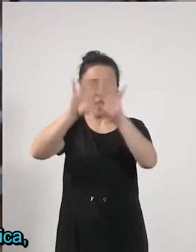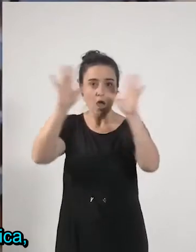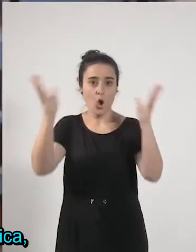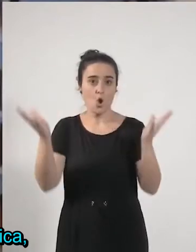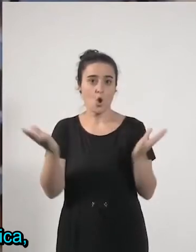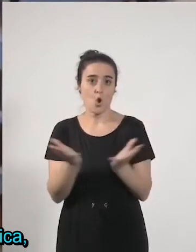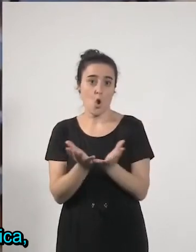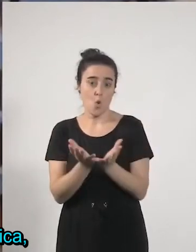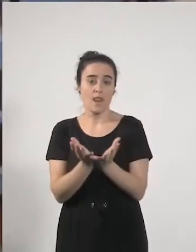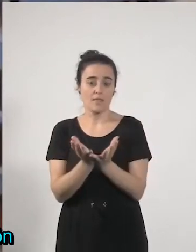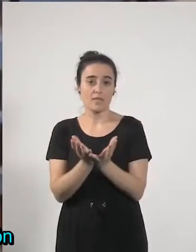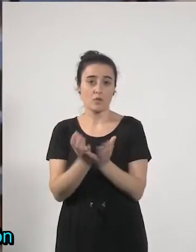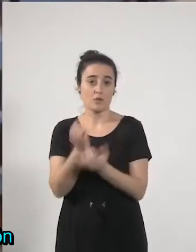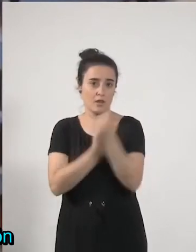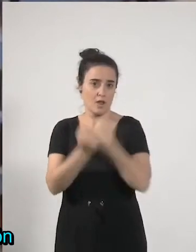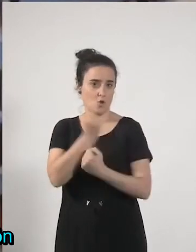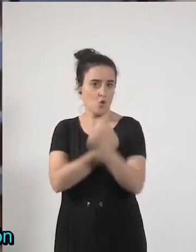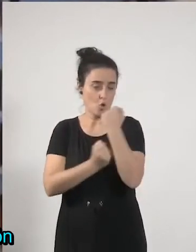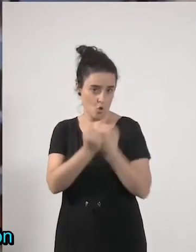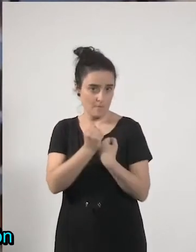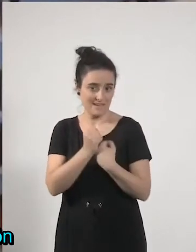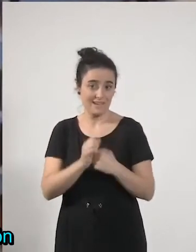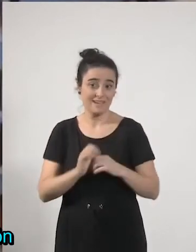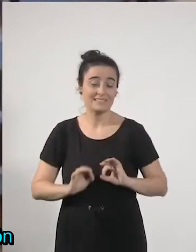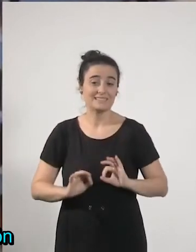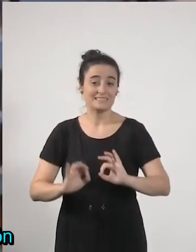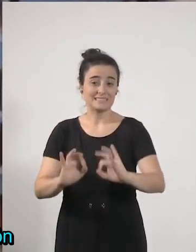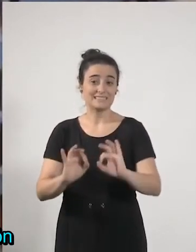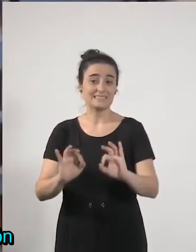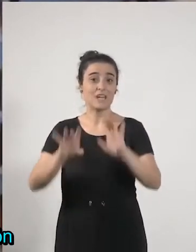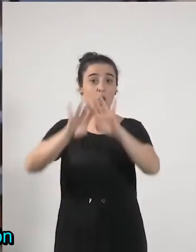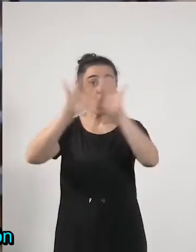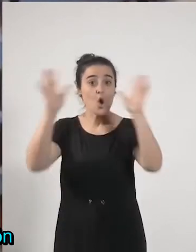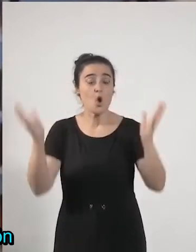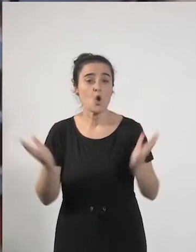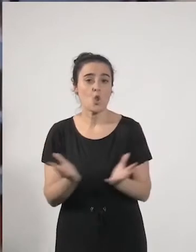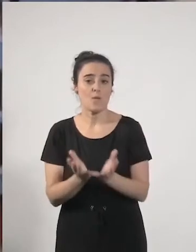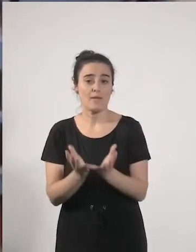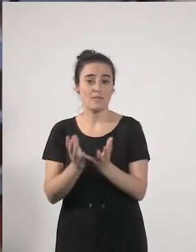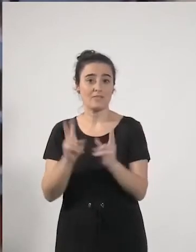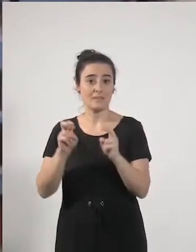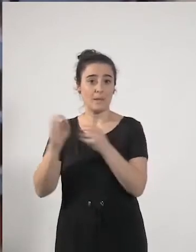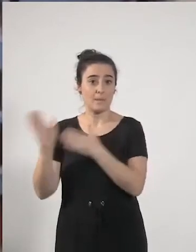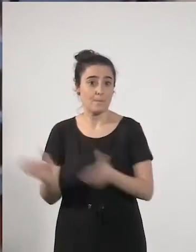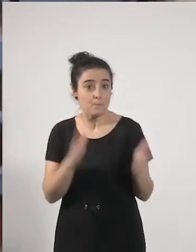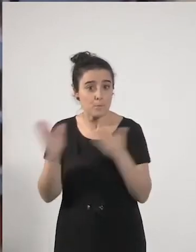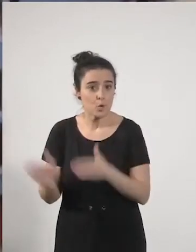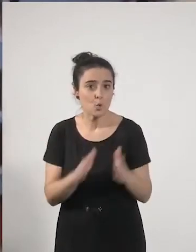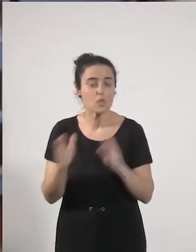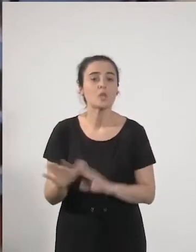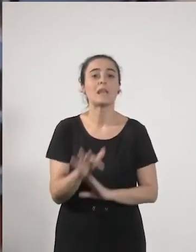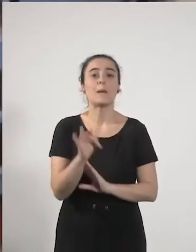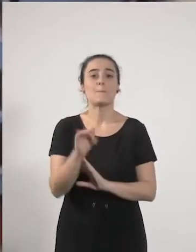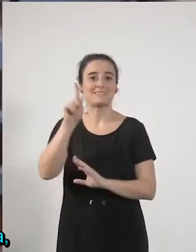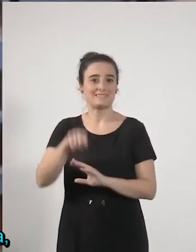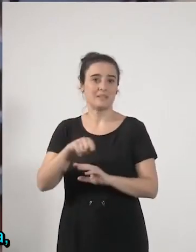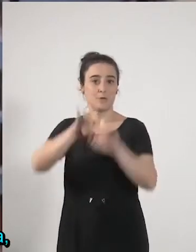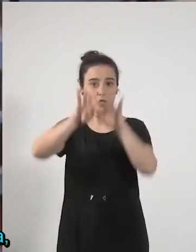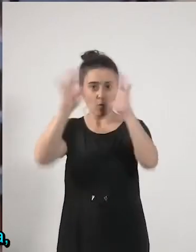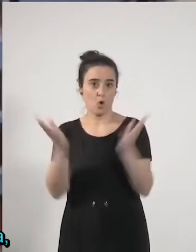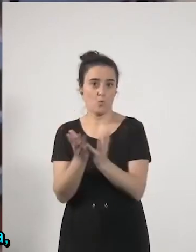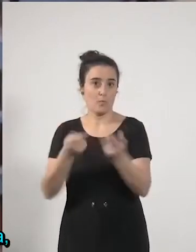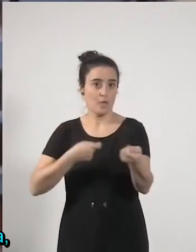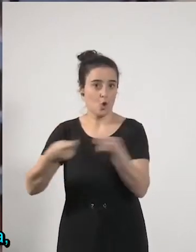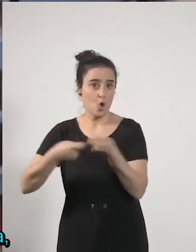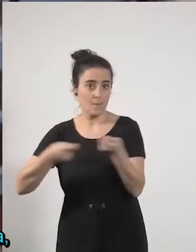económica, fundamentalmente de la globalización de la producción y de la globalización comercial y,